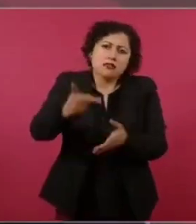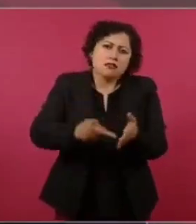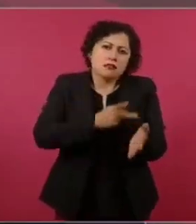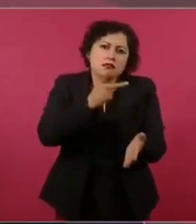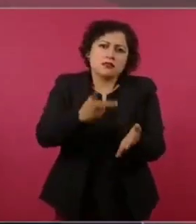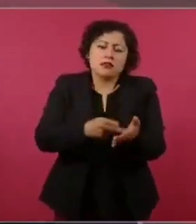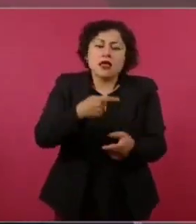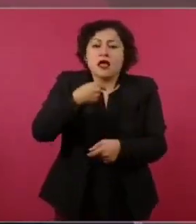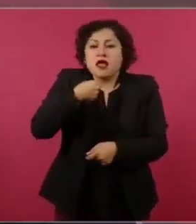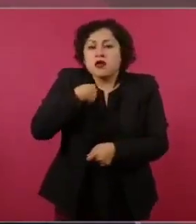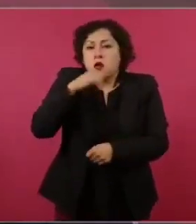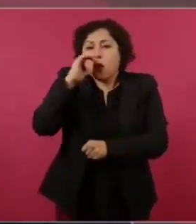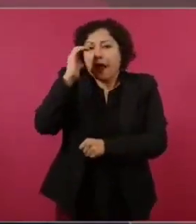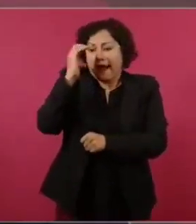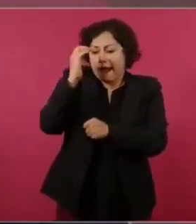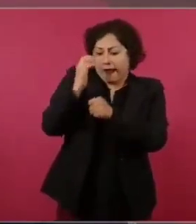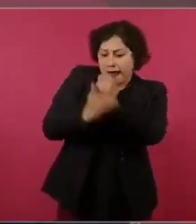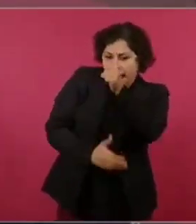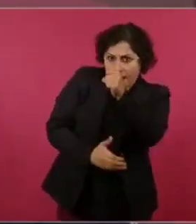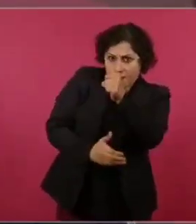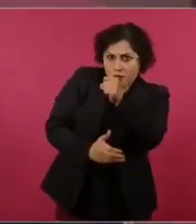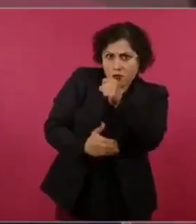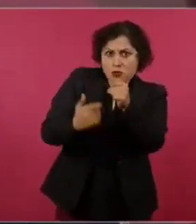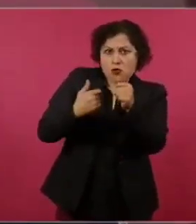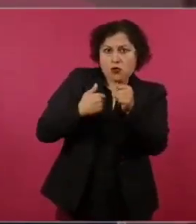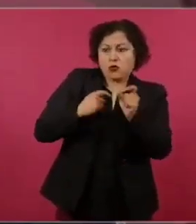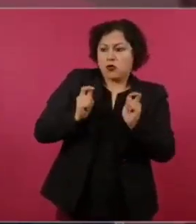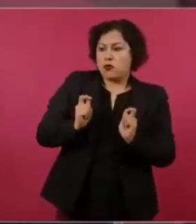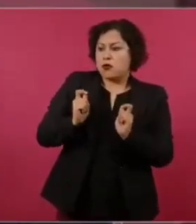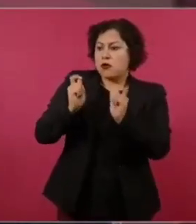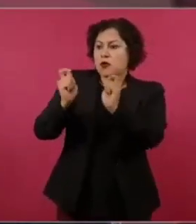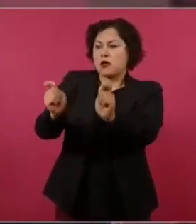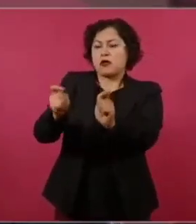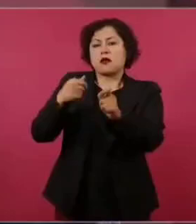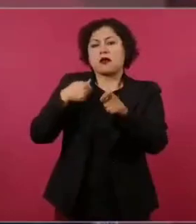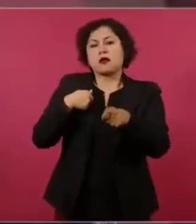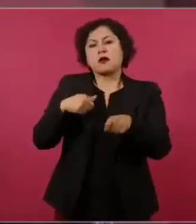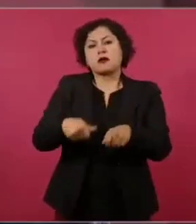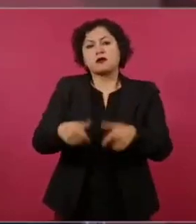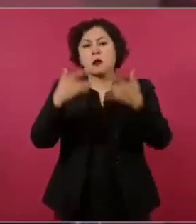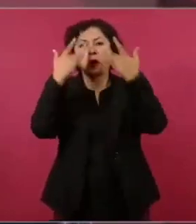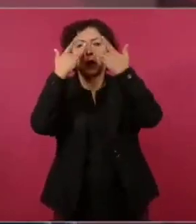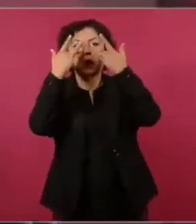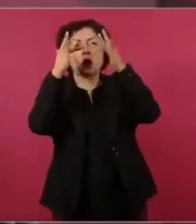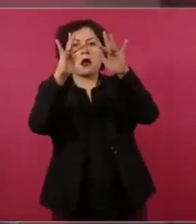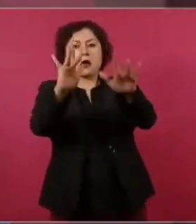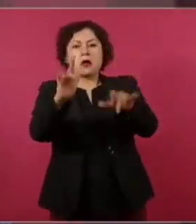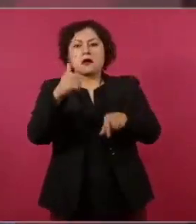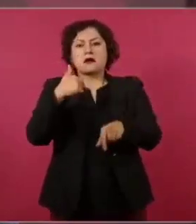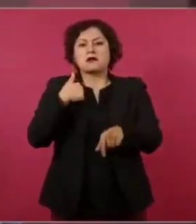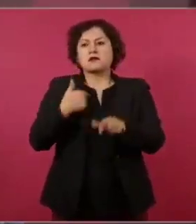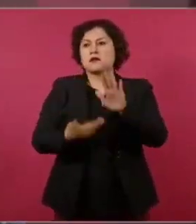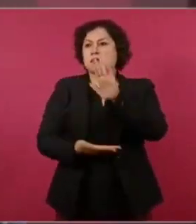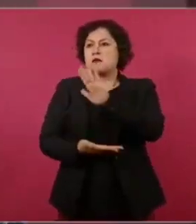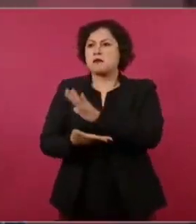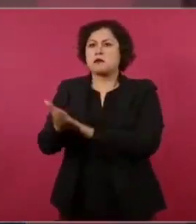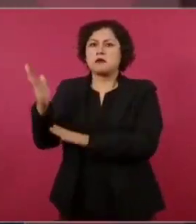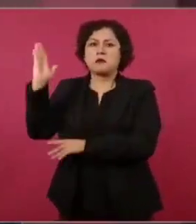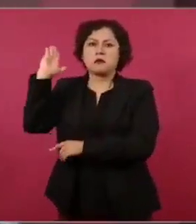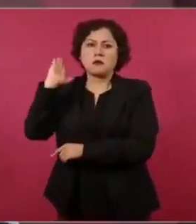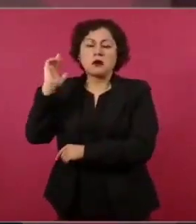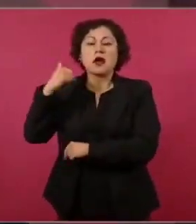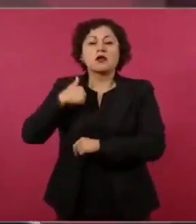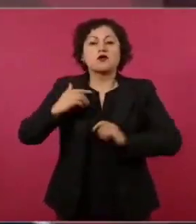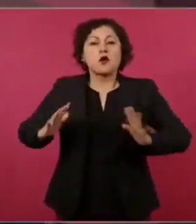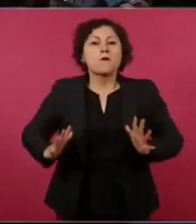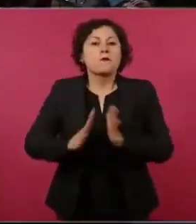yo me voy a retirar, me voy a jubilar, ya no voy a participar en la vida pública como como